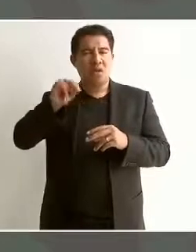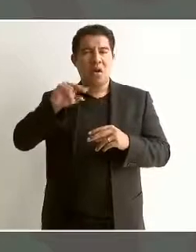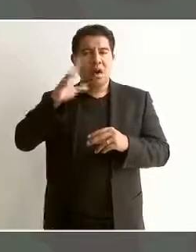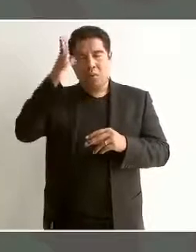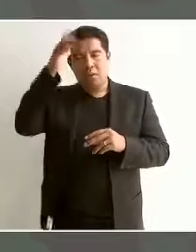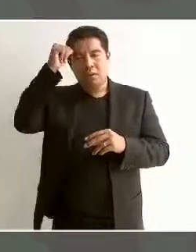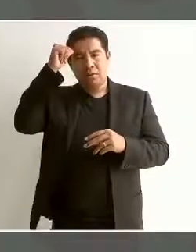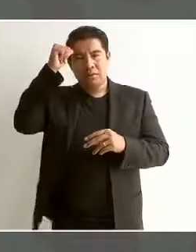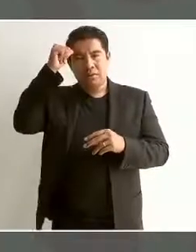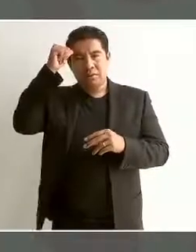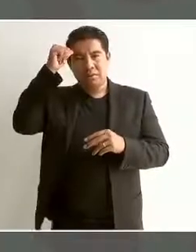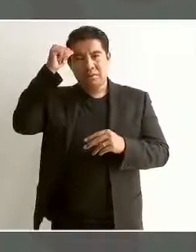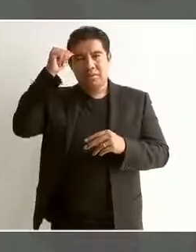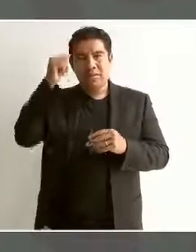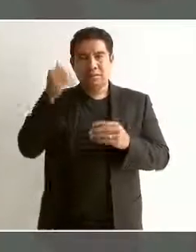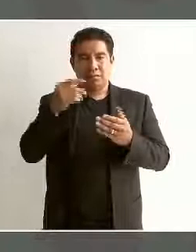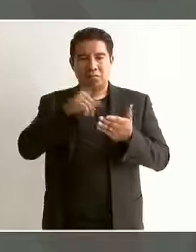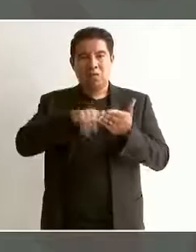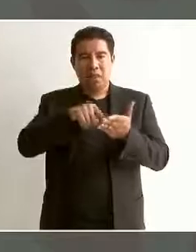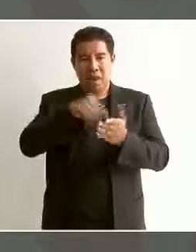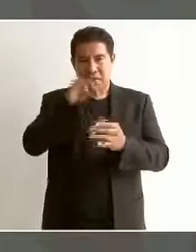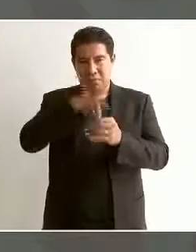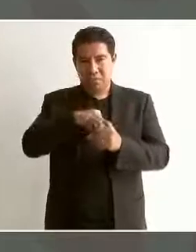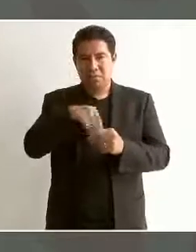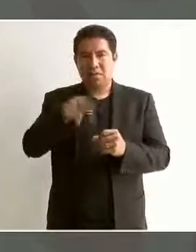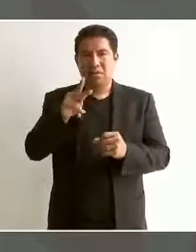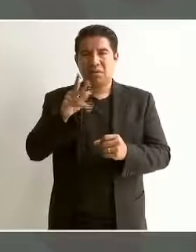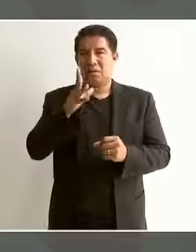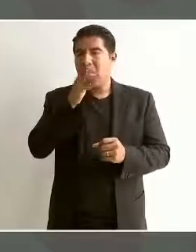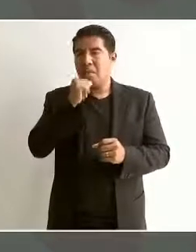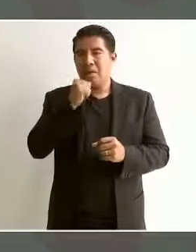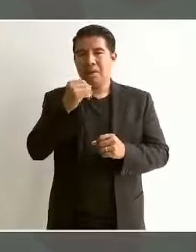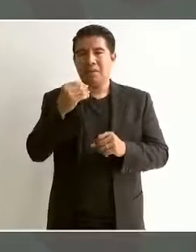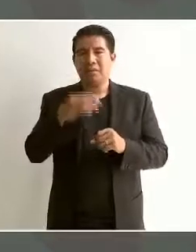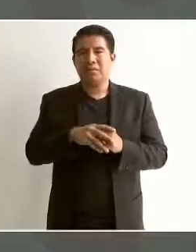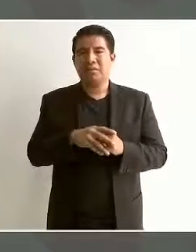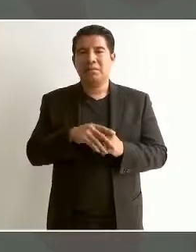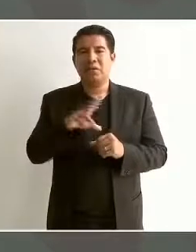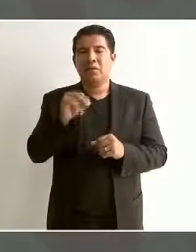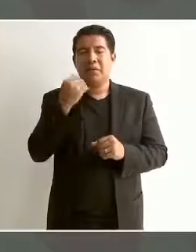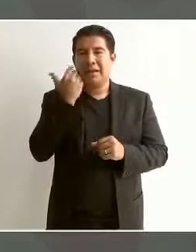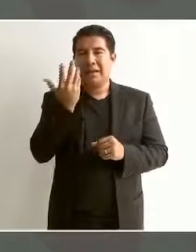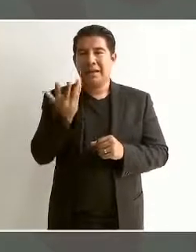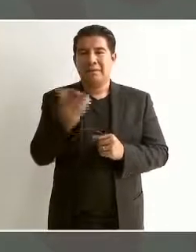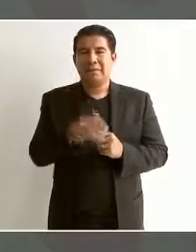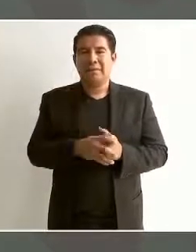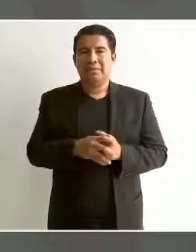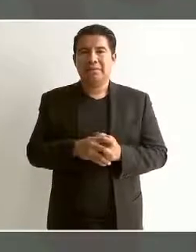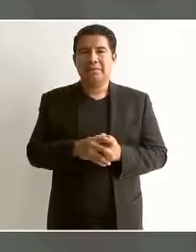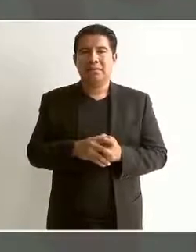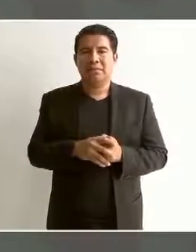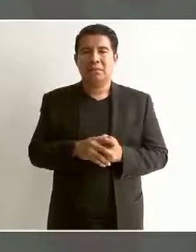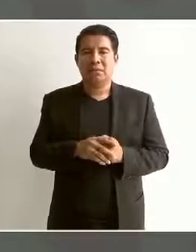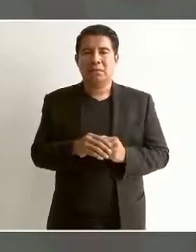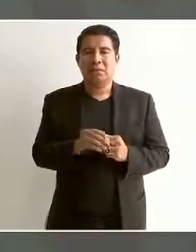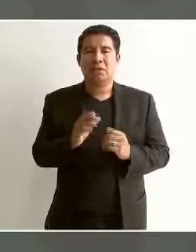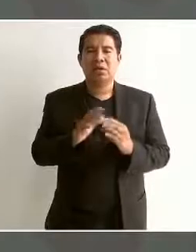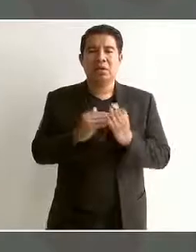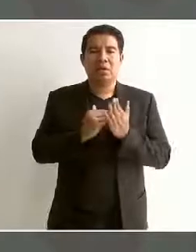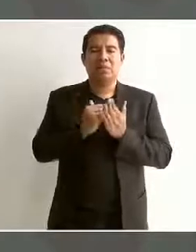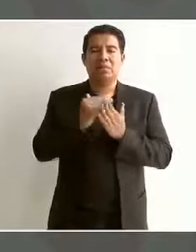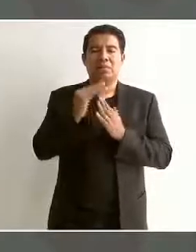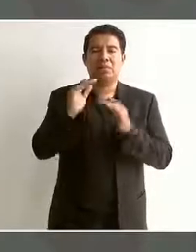pero no pudieron no querían que se elevaran a rango